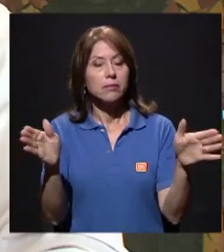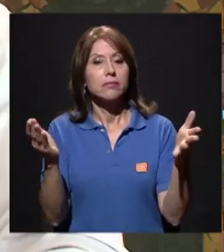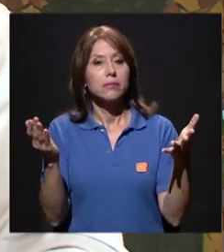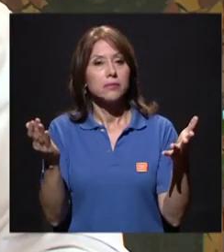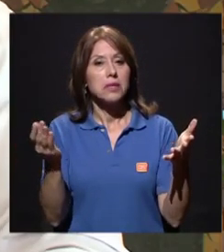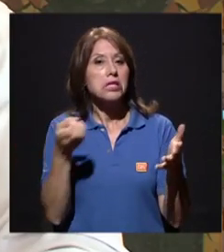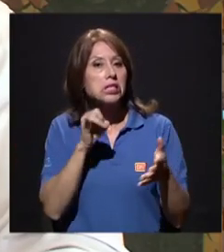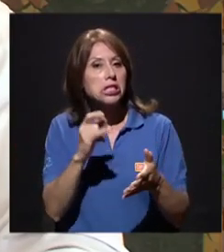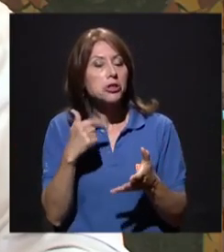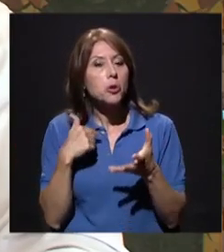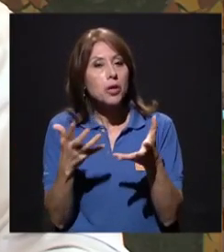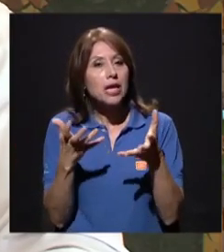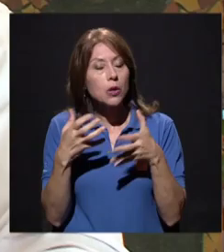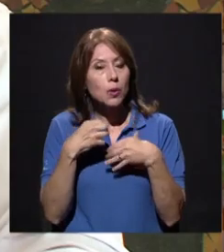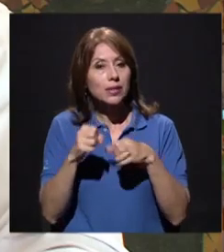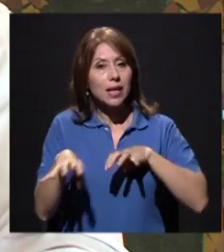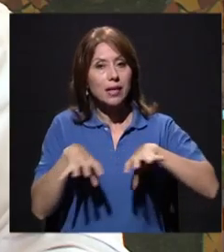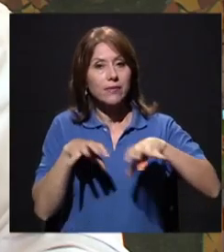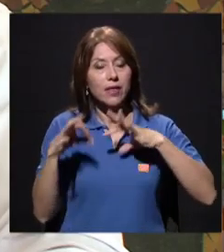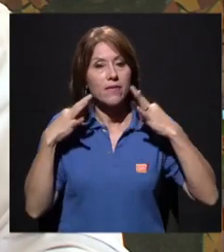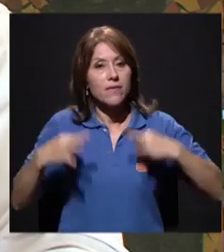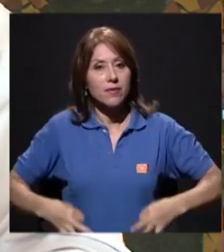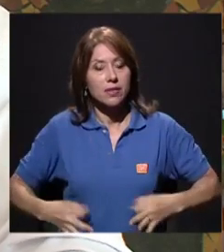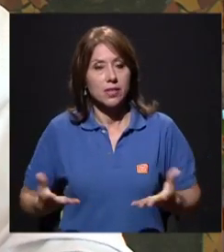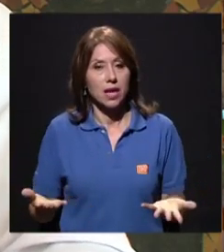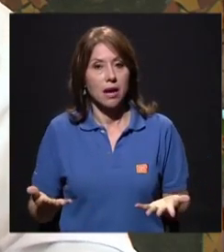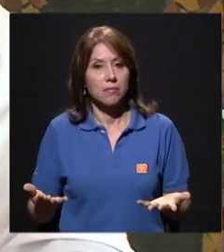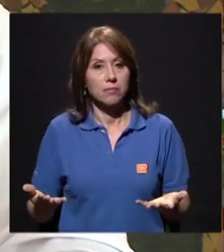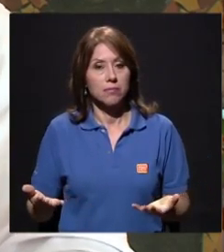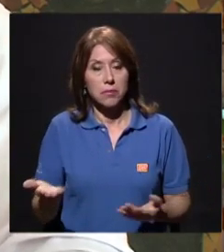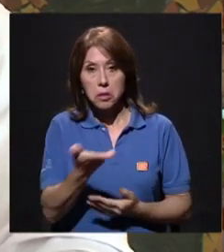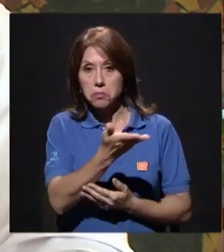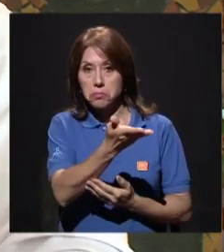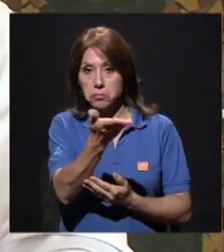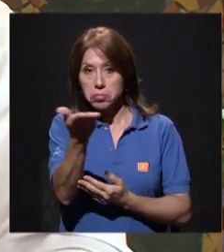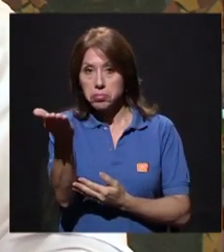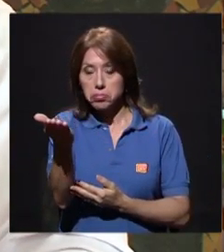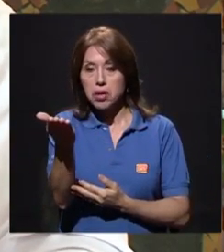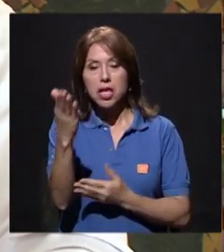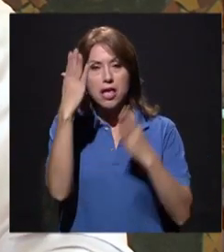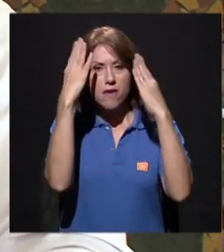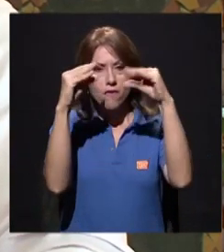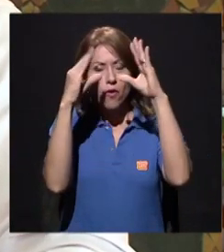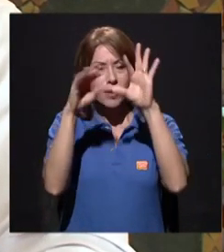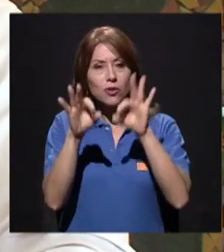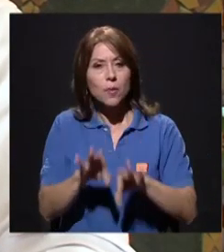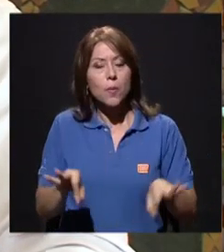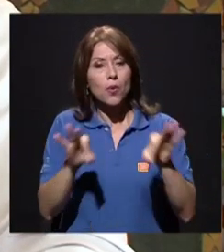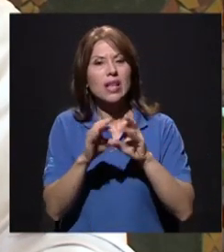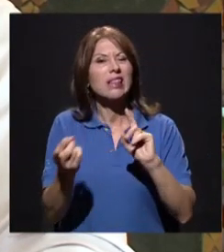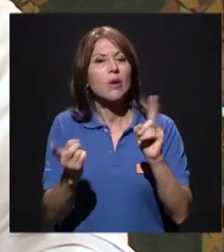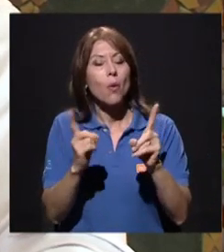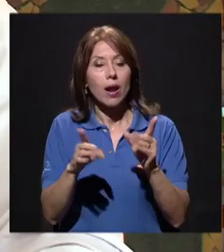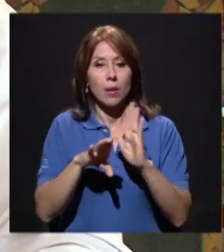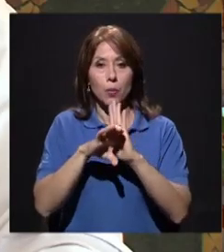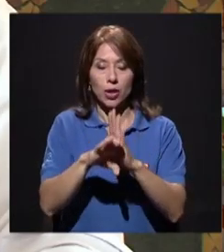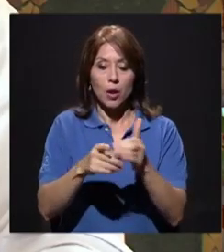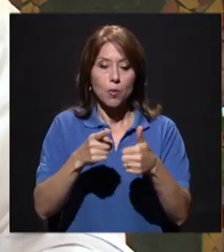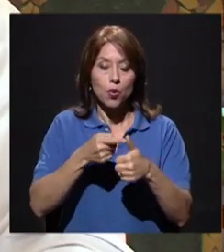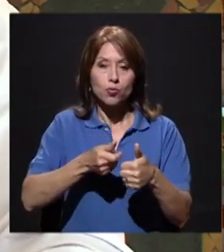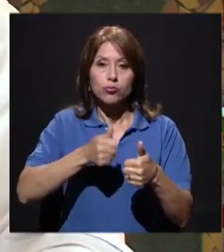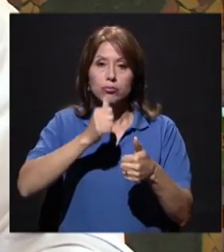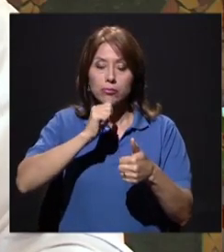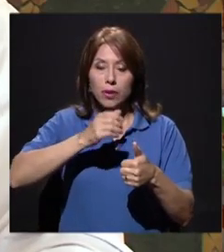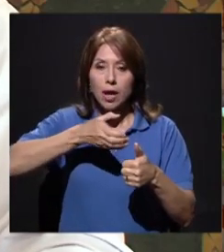consideración para hacer actividad física, ¿qué sería importante que nuestros televidentes deban de conocer en aspectos de hidratación,